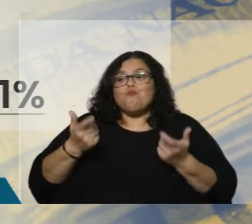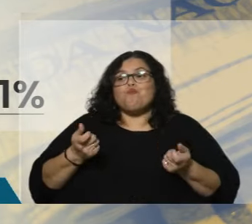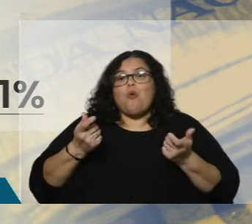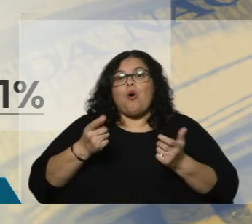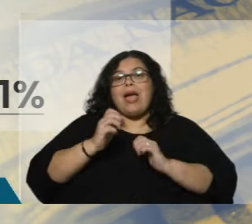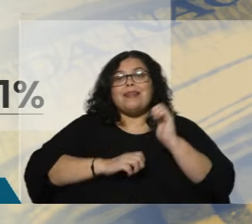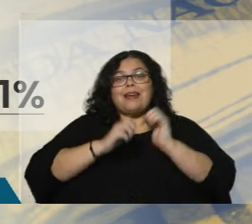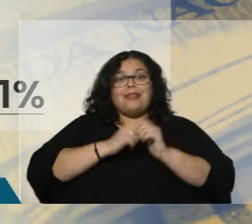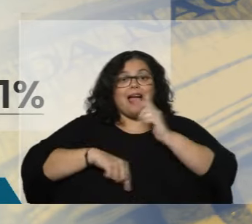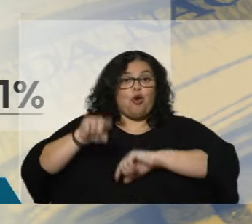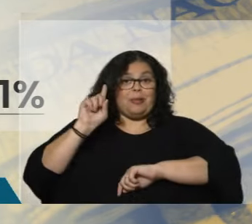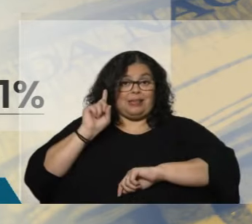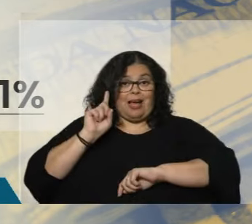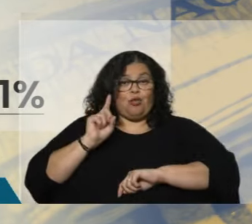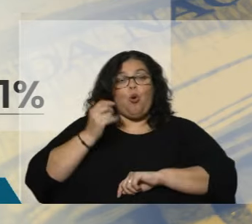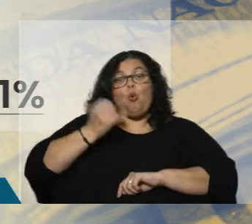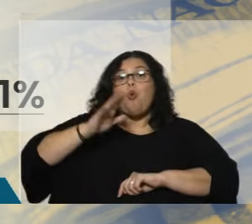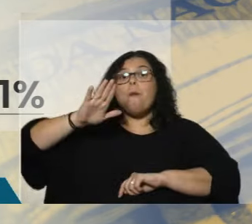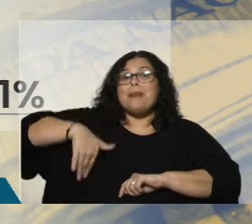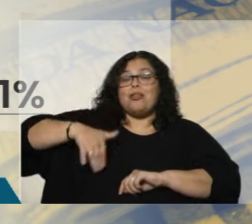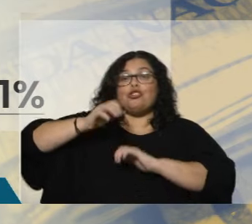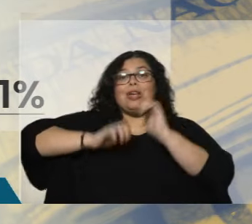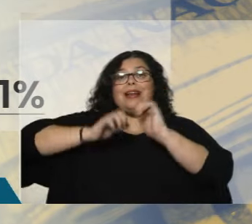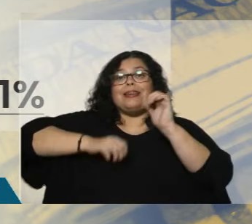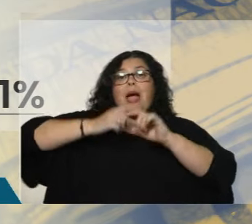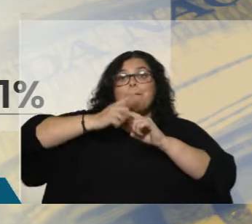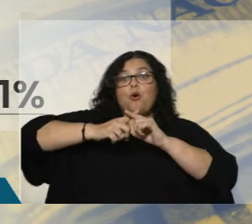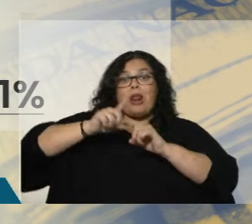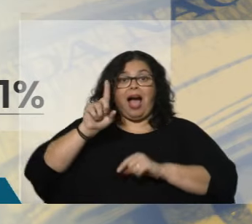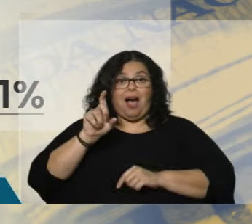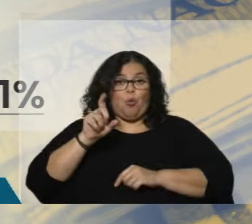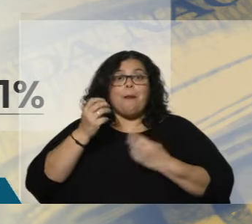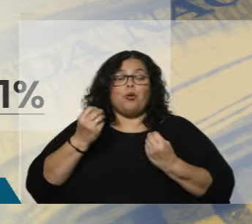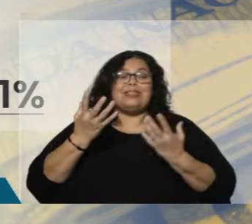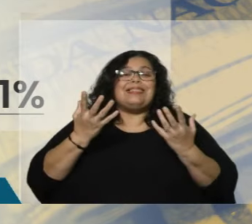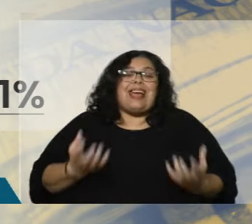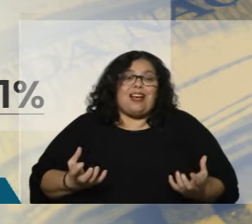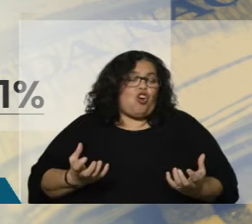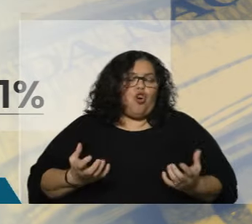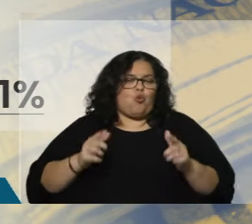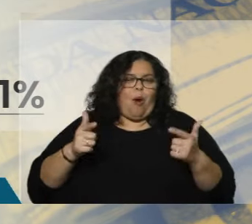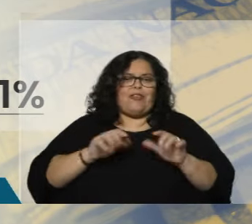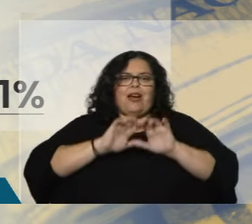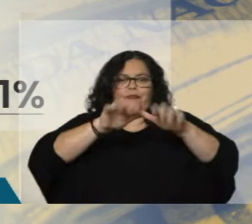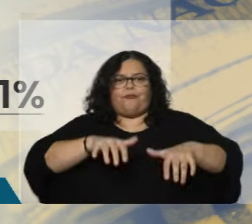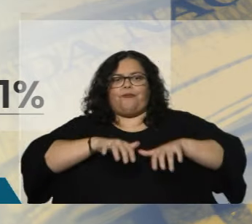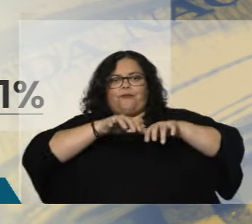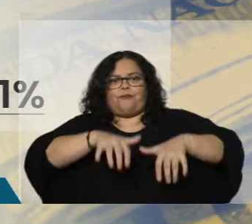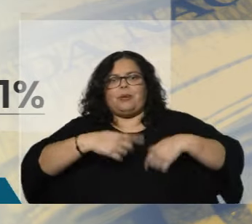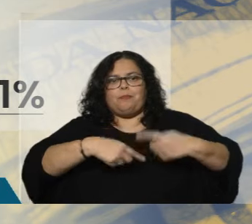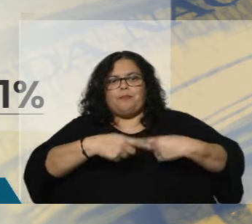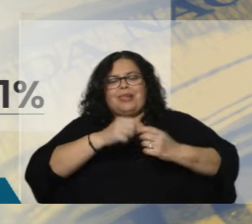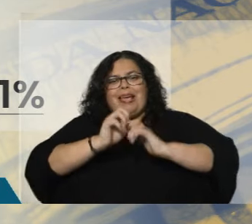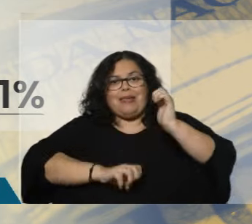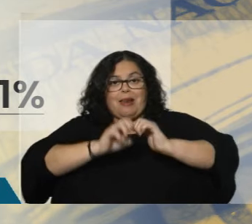Un año donde hubo menos hidraulicidad por la sequía, como decíamos. Con la refinería cerrada en el último cuatrimestre, la biomasa fue